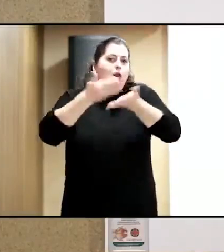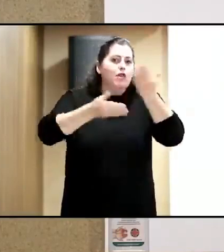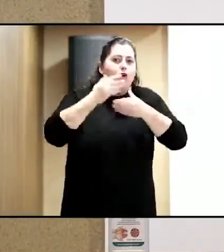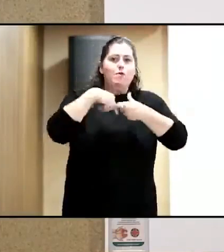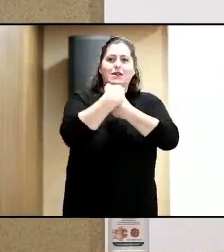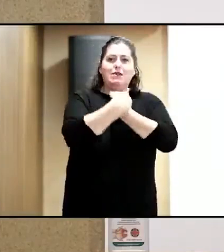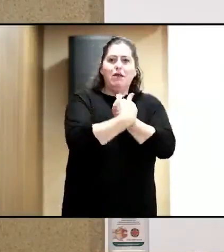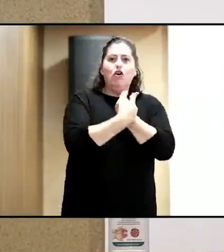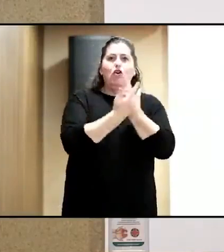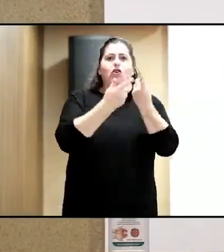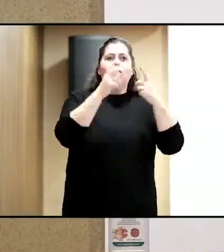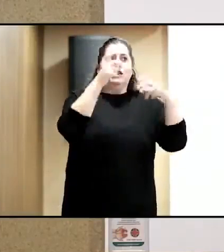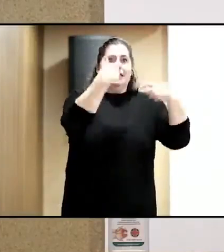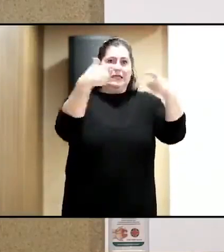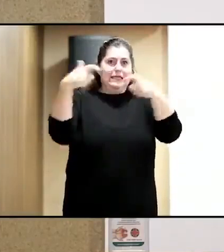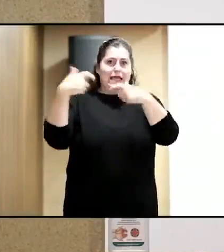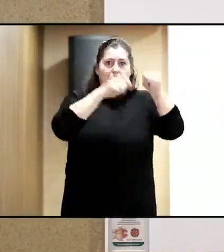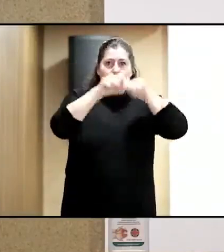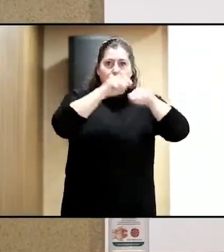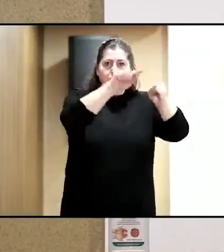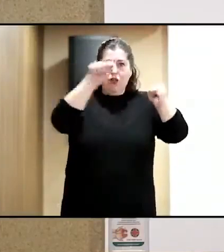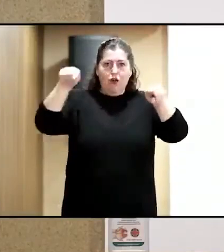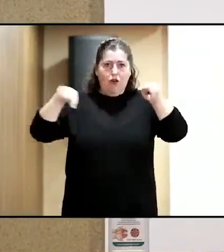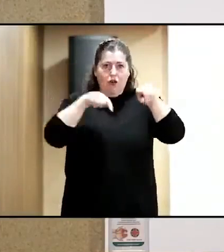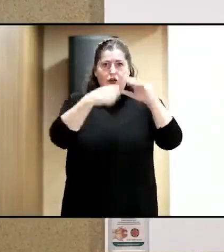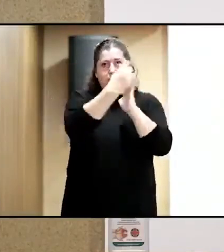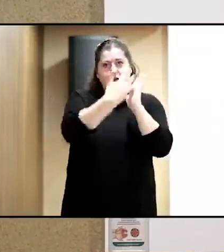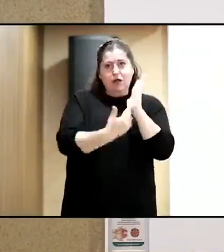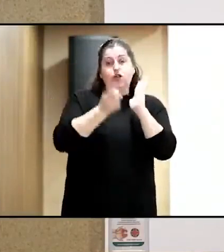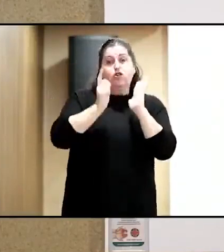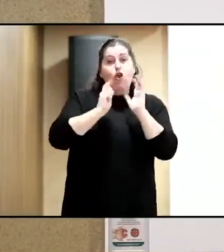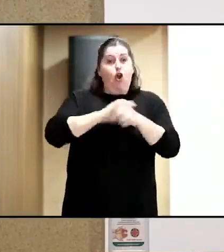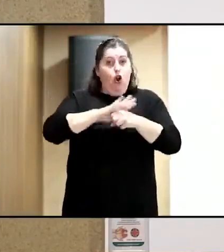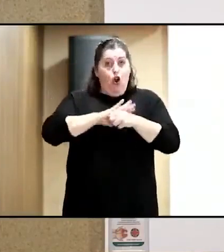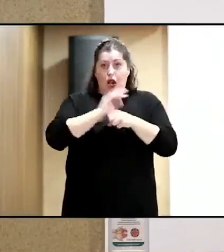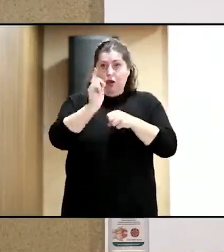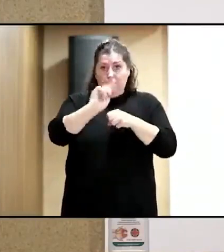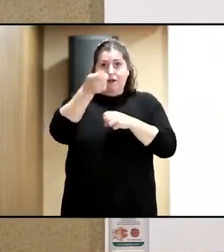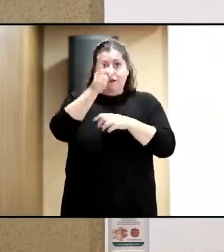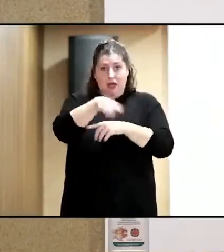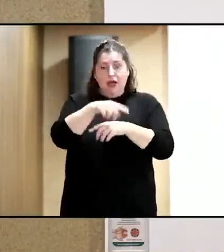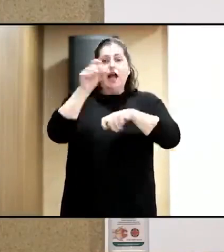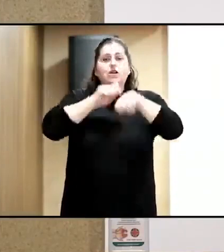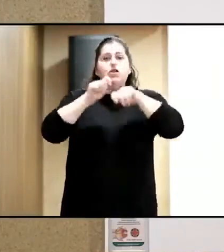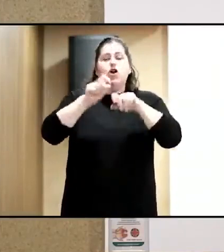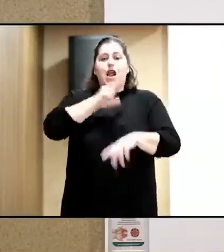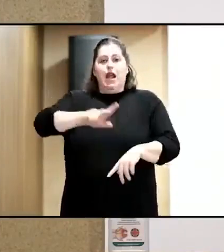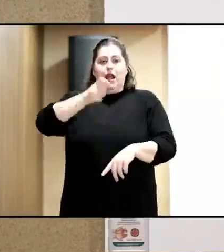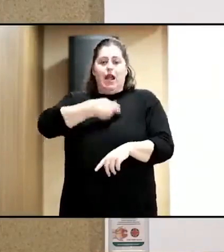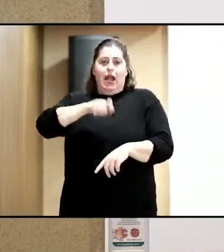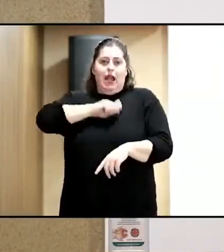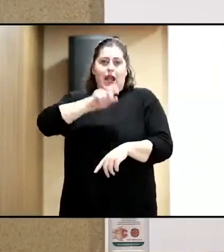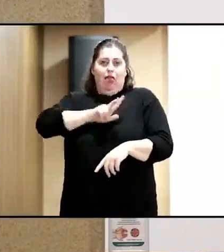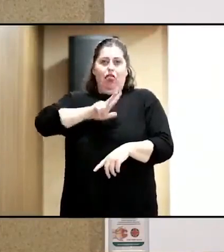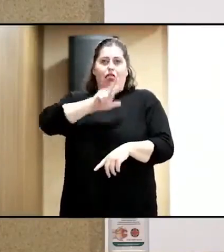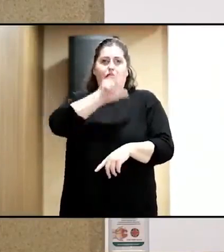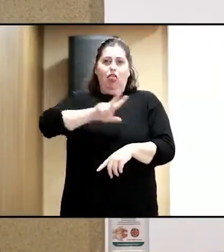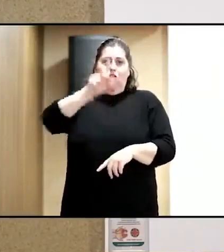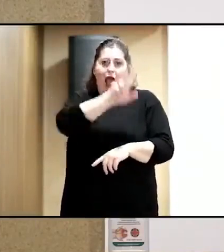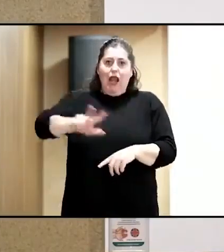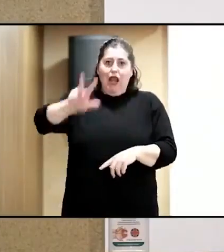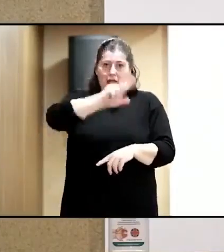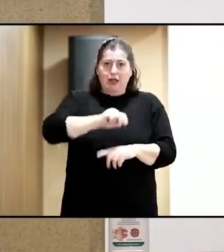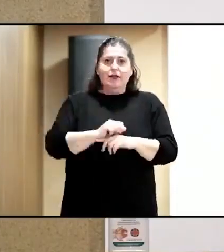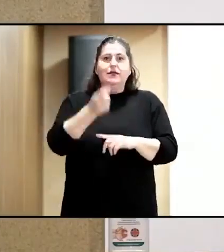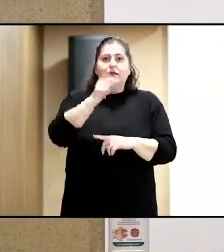desde las diferentes asociaciones, ya no solo a nivel local, sino a nivel nacional. Vamos a tener representación